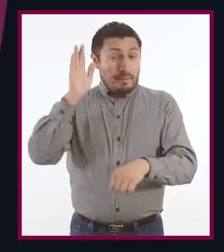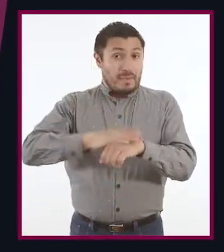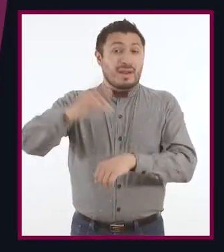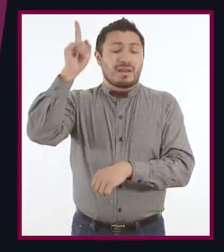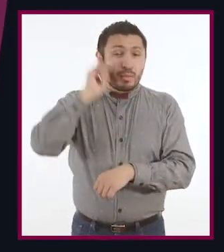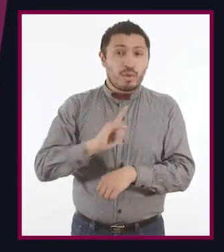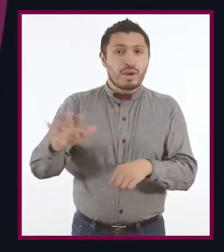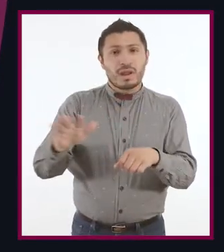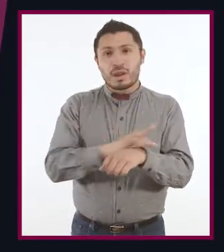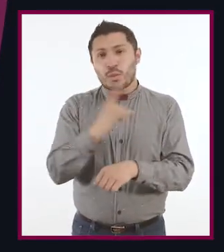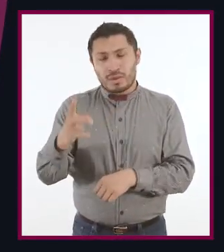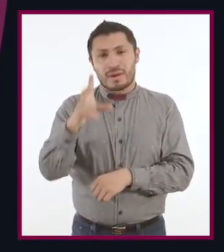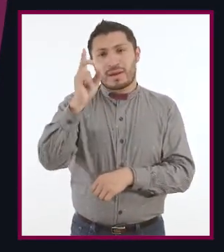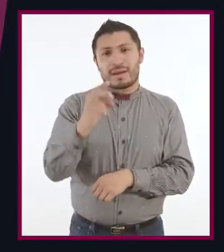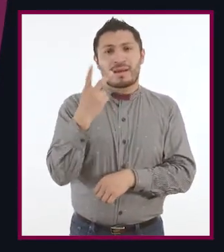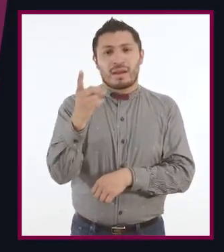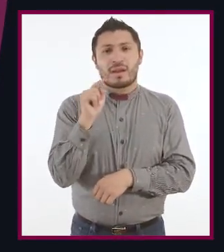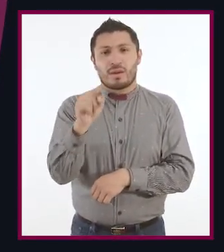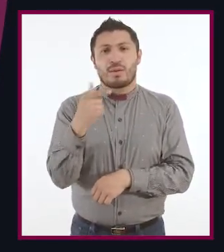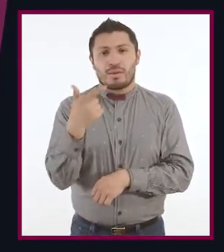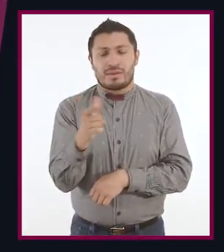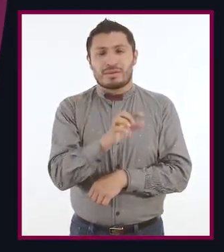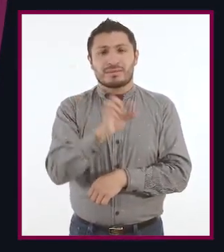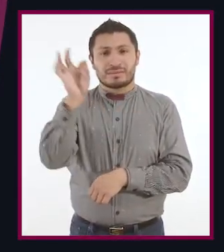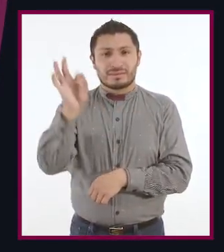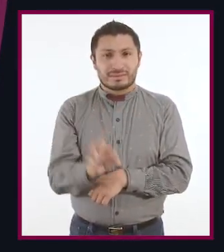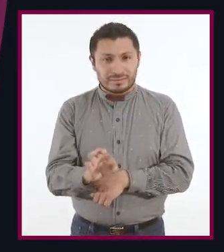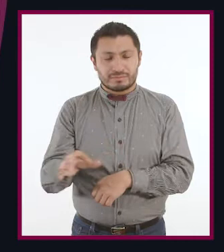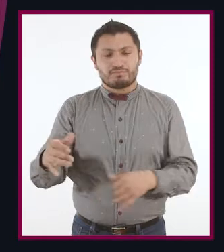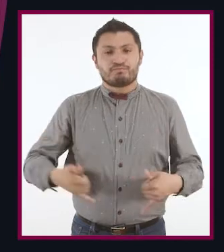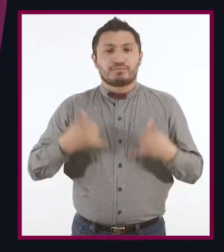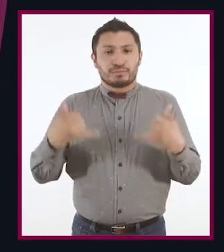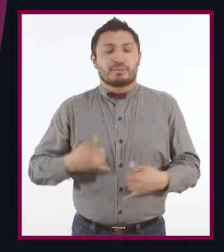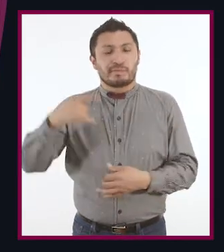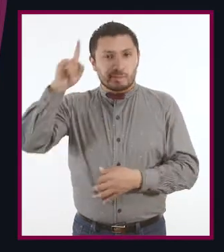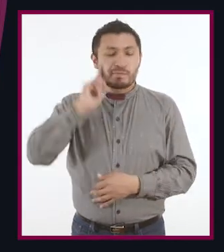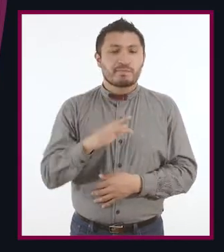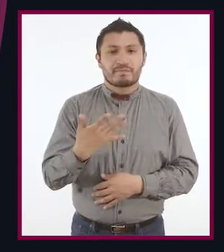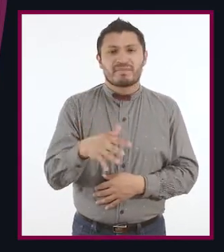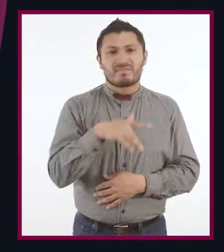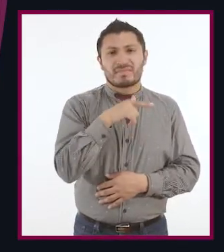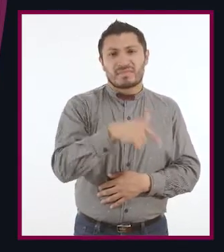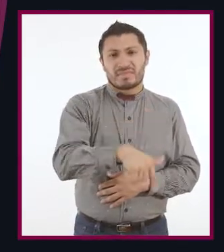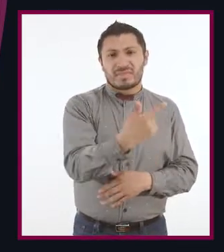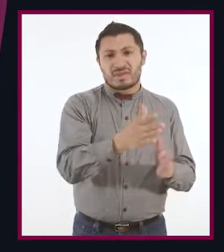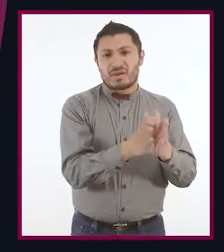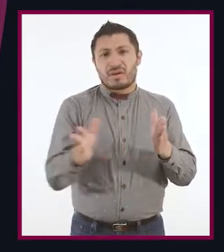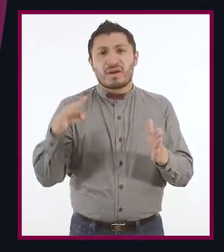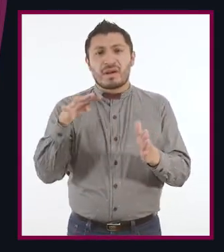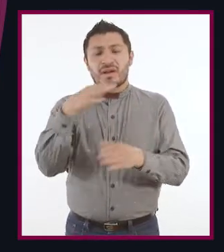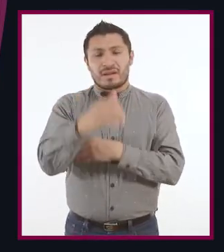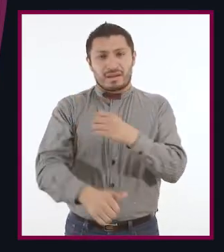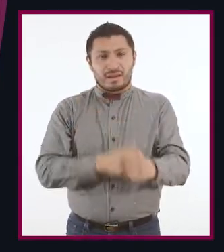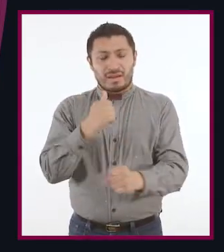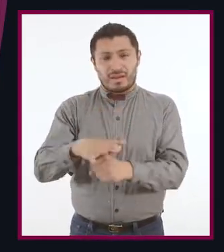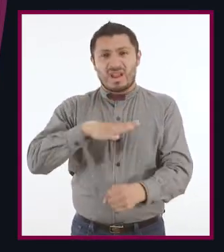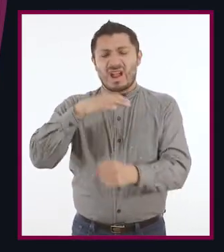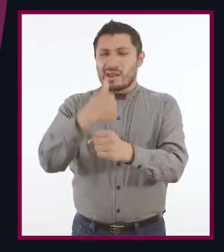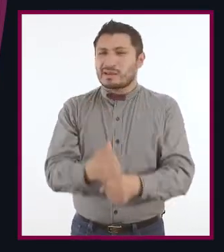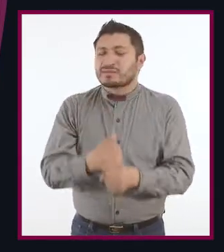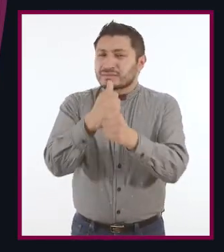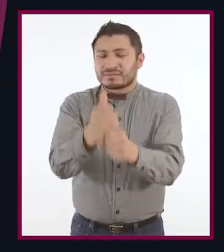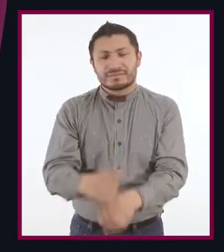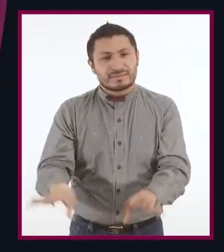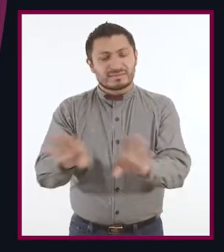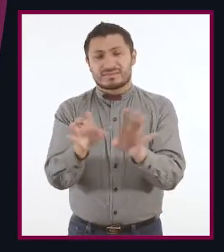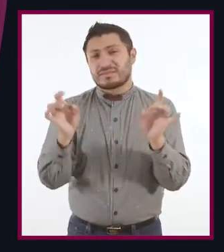ya que mientras el 32.7% de las adolescentes entre 12 y 19 años sufrieron algún